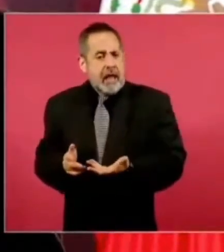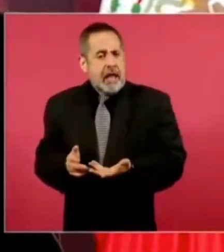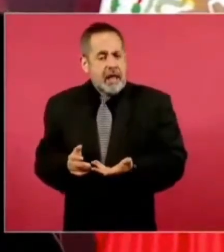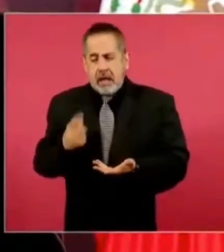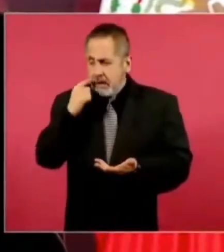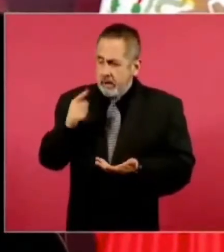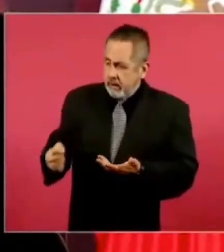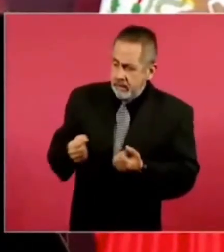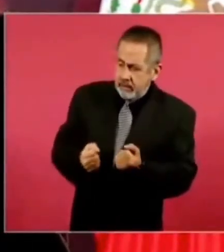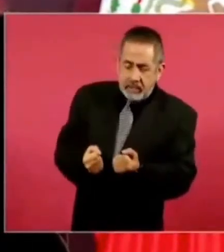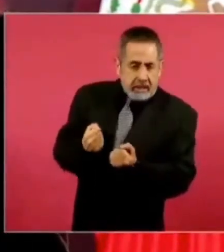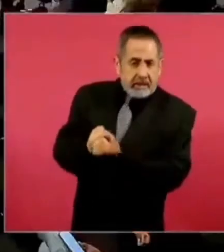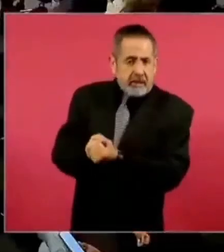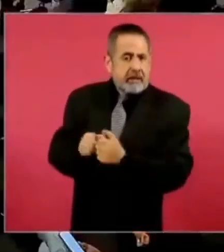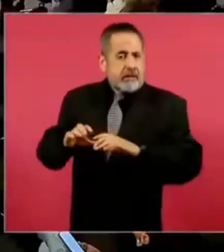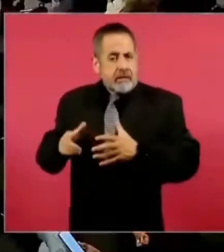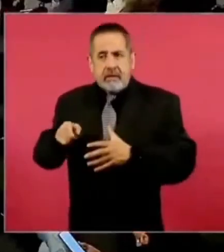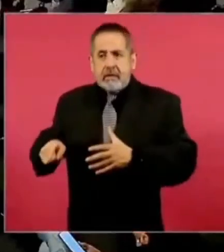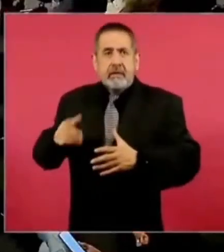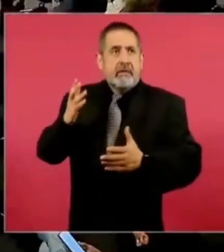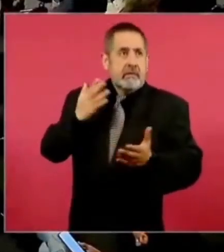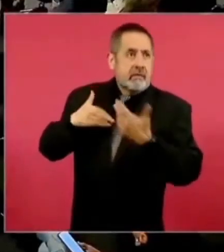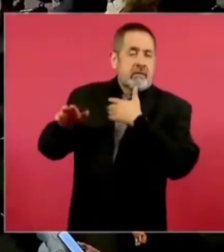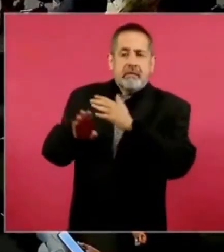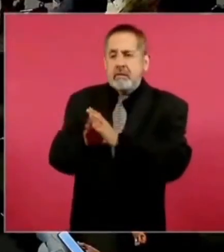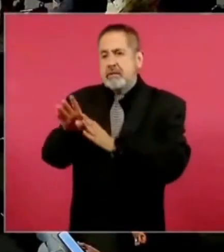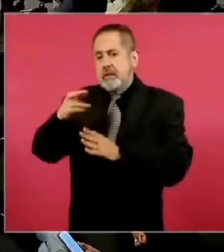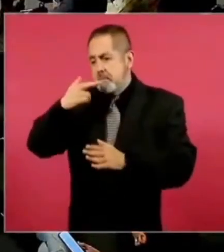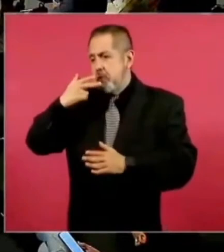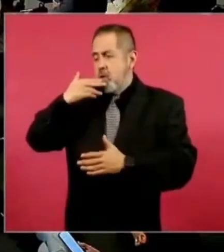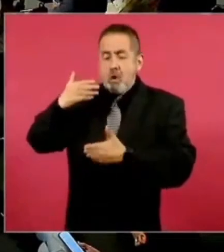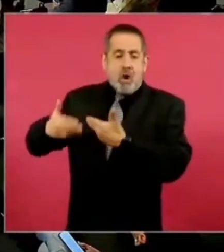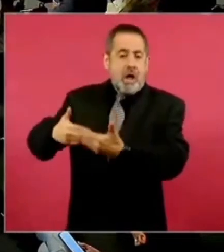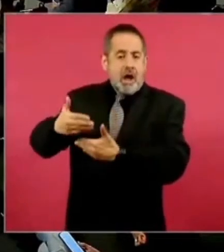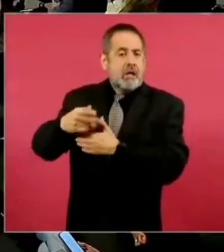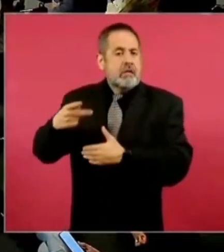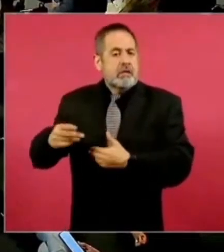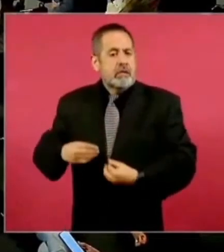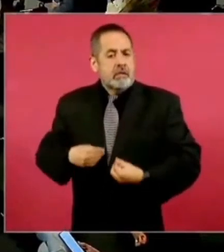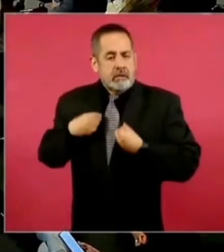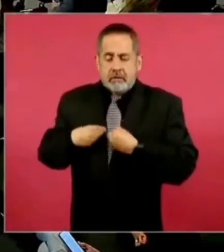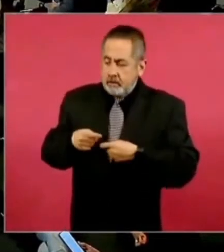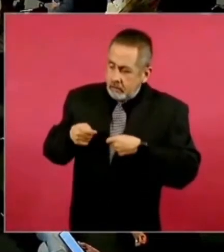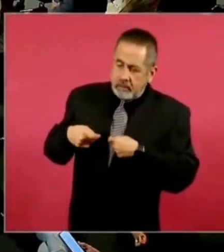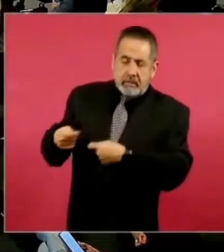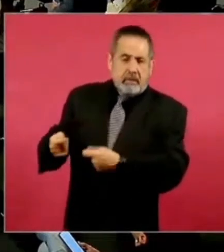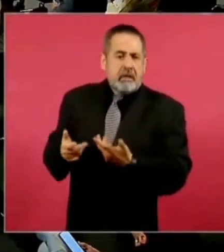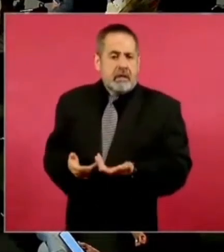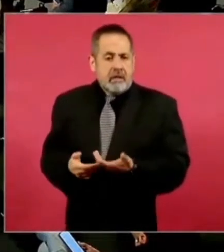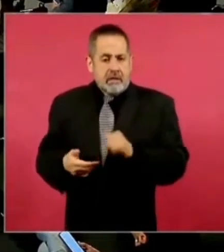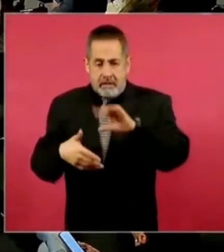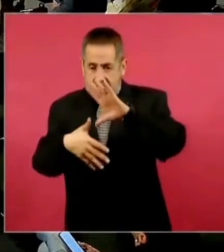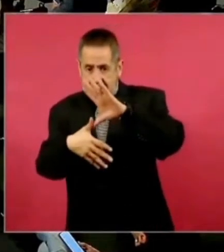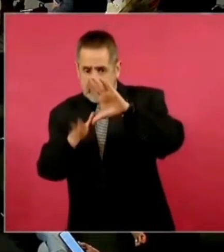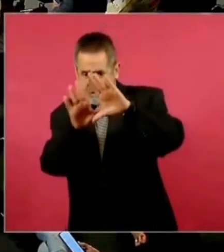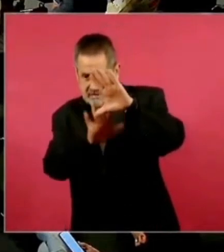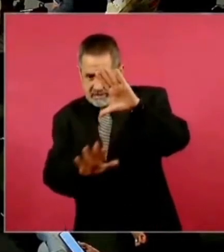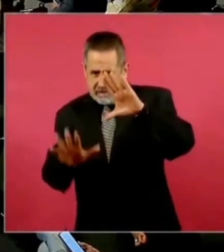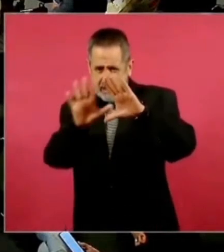el desarrollo y mejorar las condiciones de vida en nuestro continente?